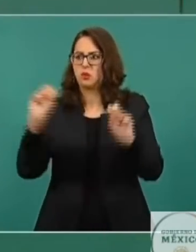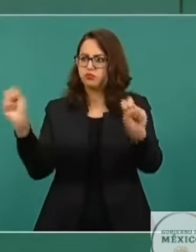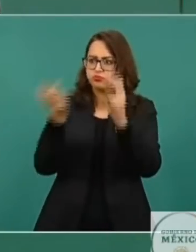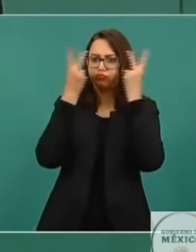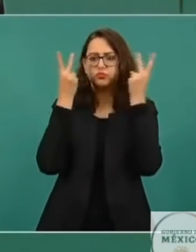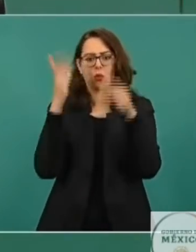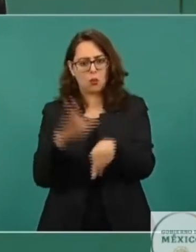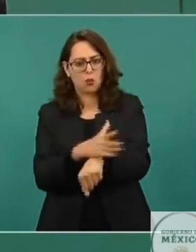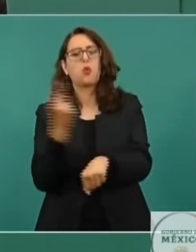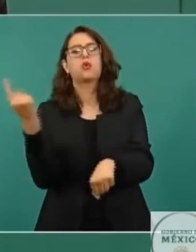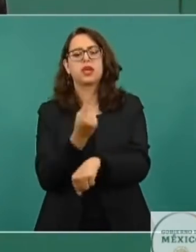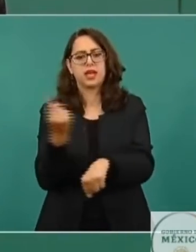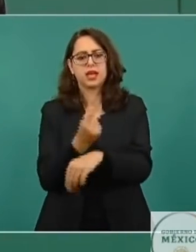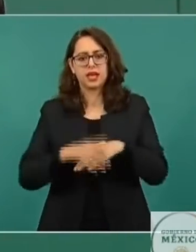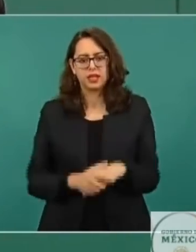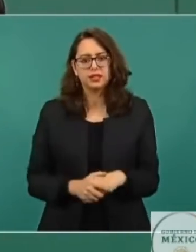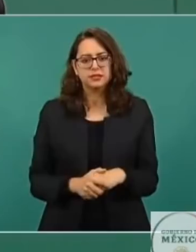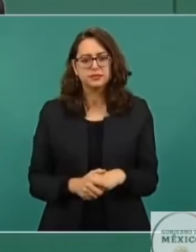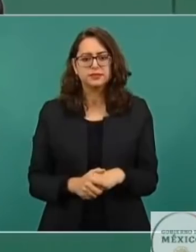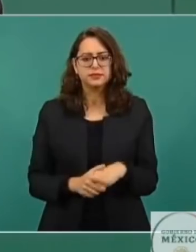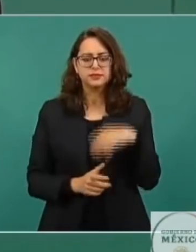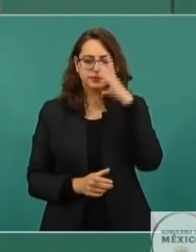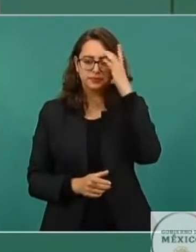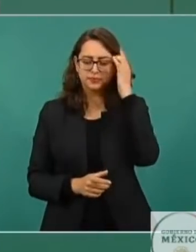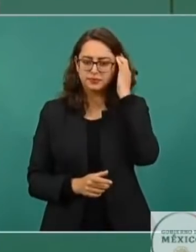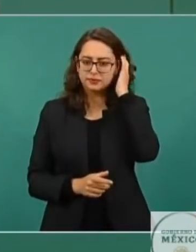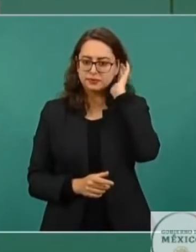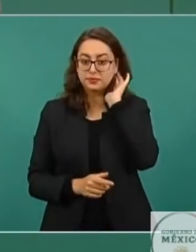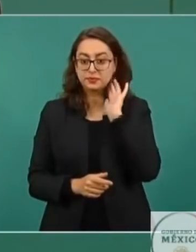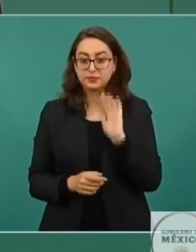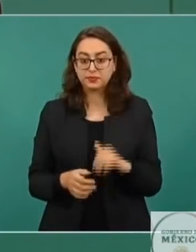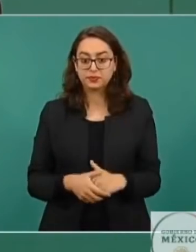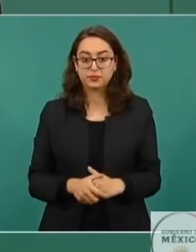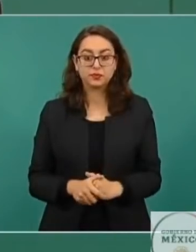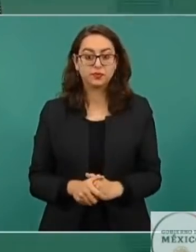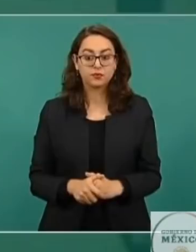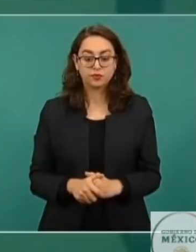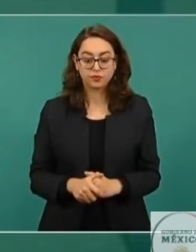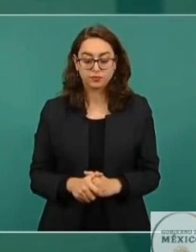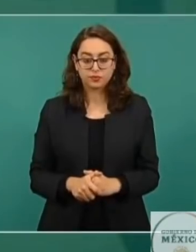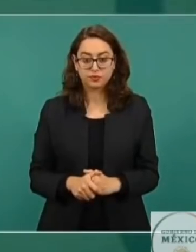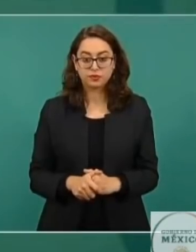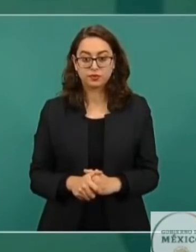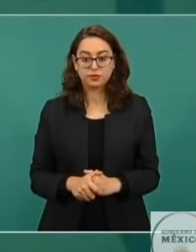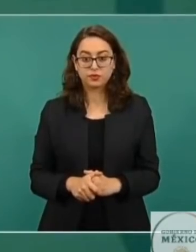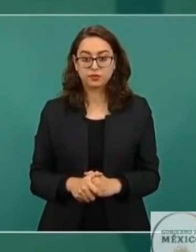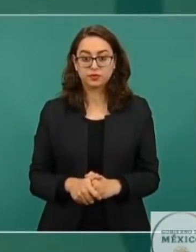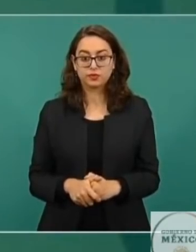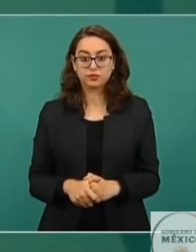de que amenazara